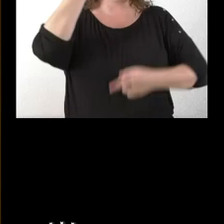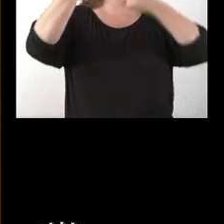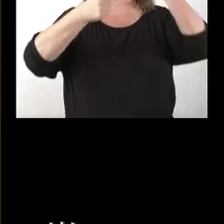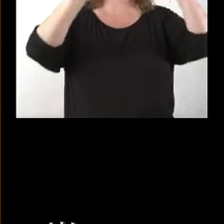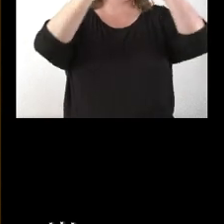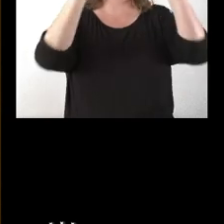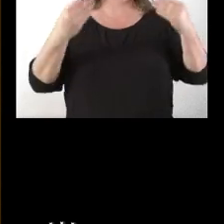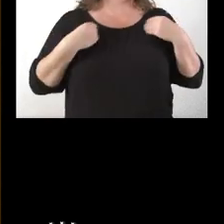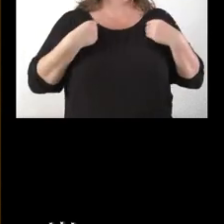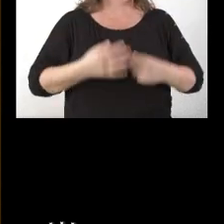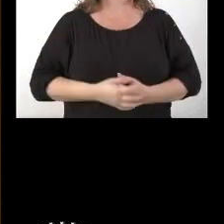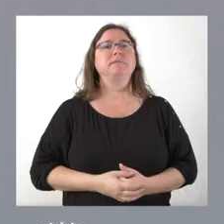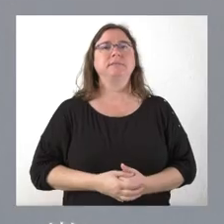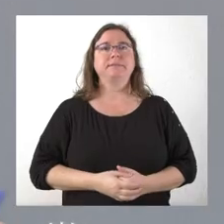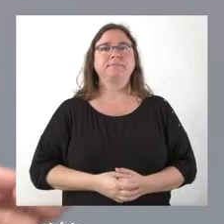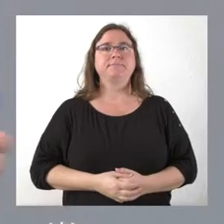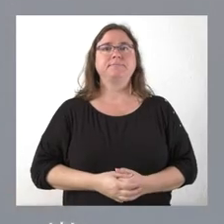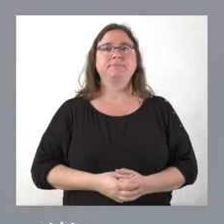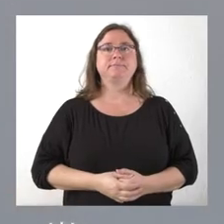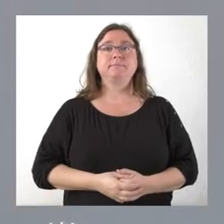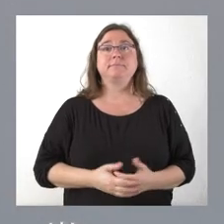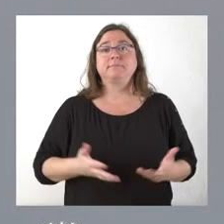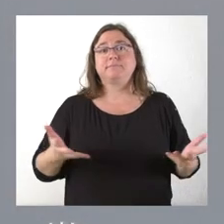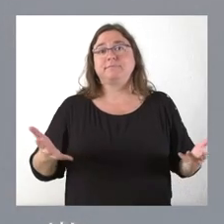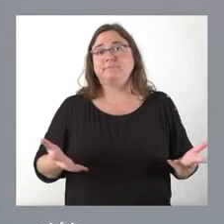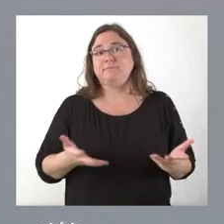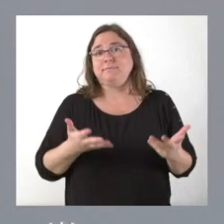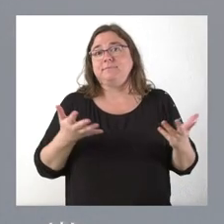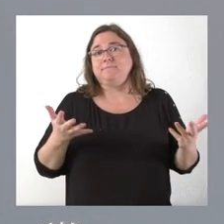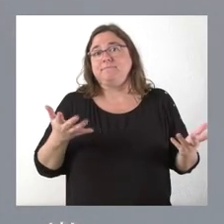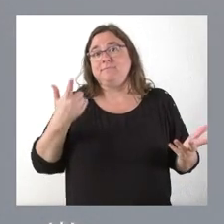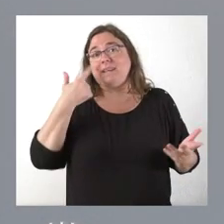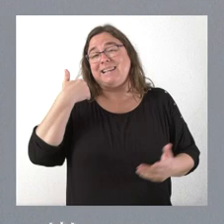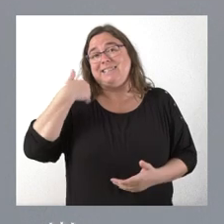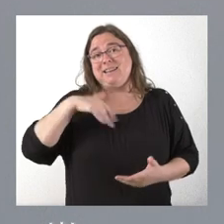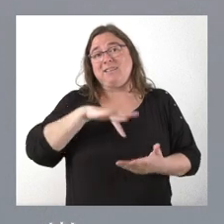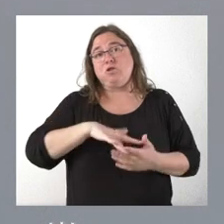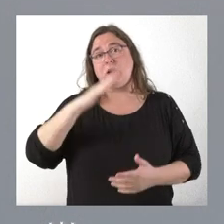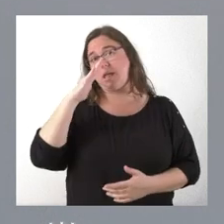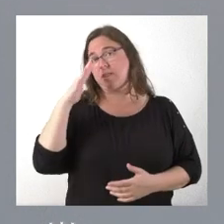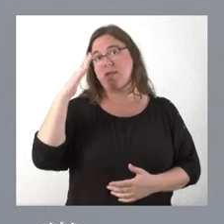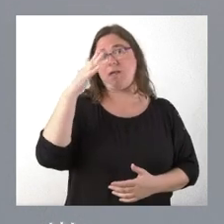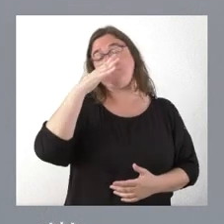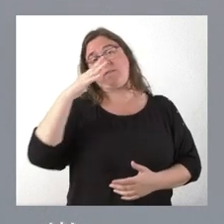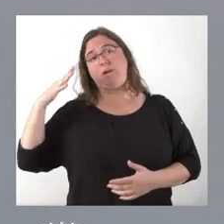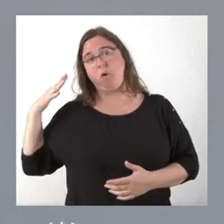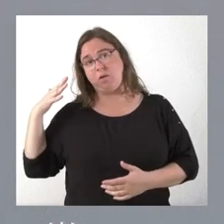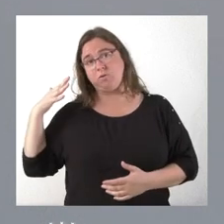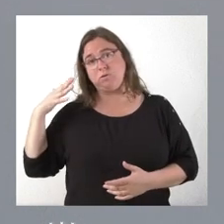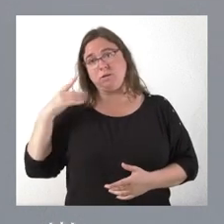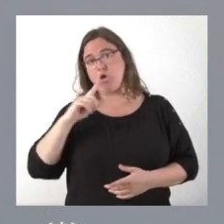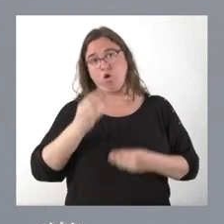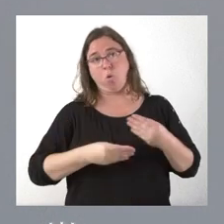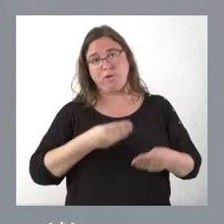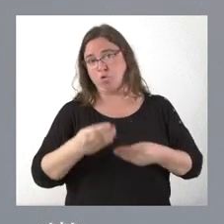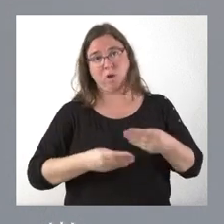materia de vivienda. Es que llevamos cinco años en que no se han hecho las cosas